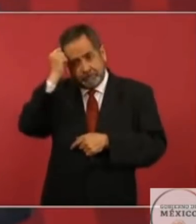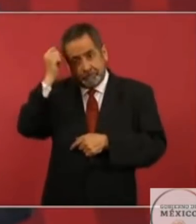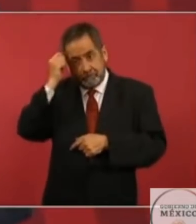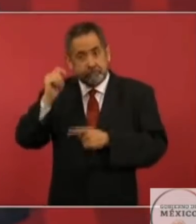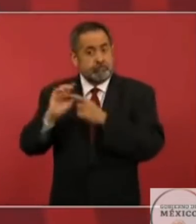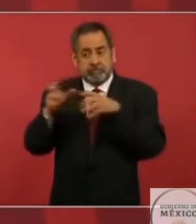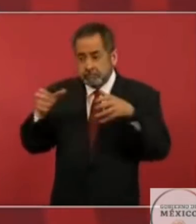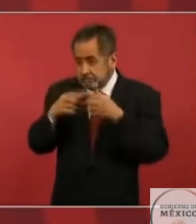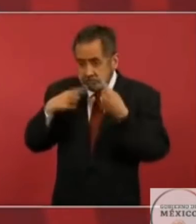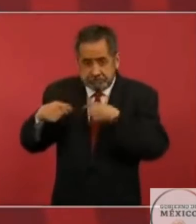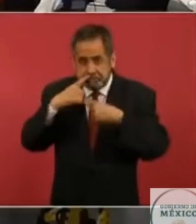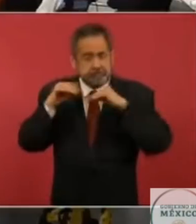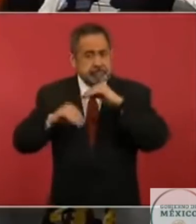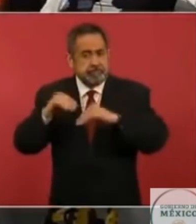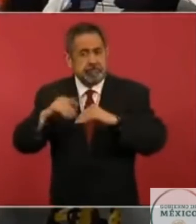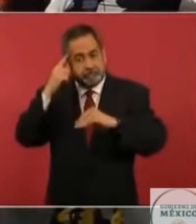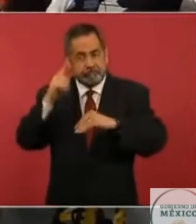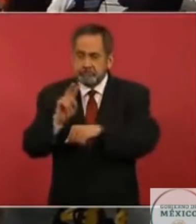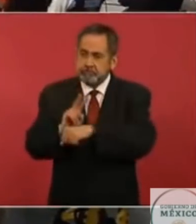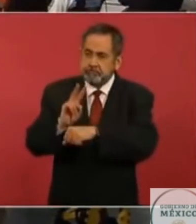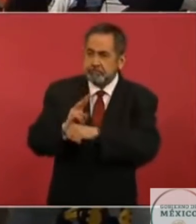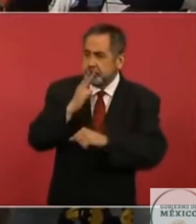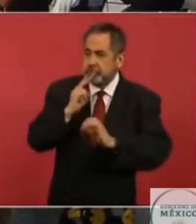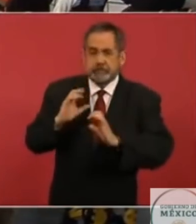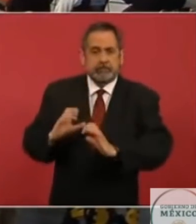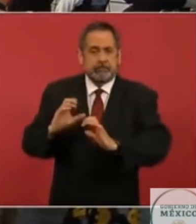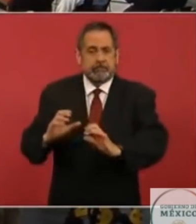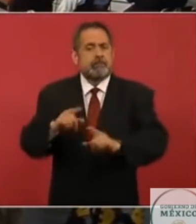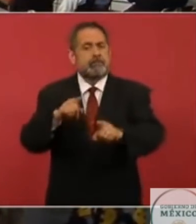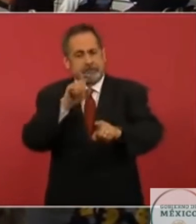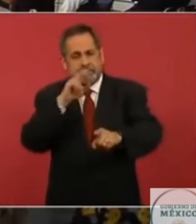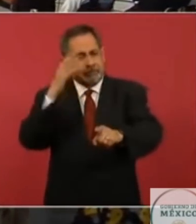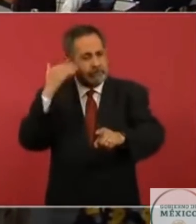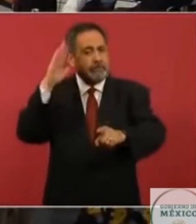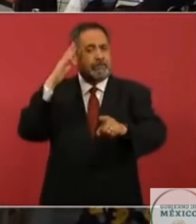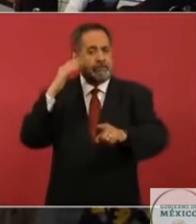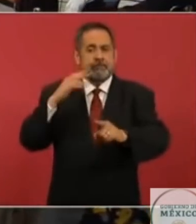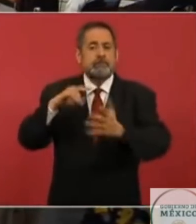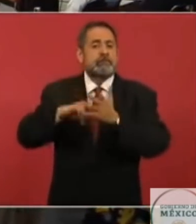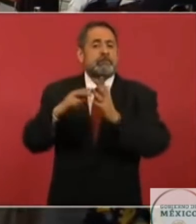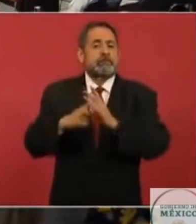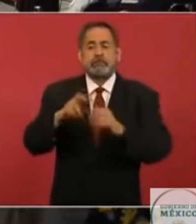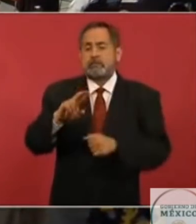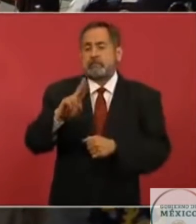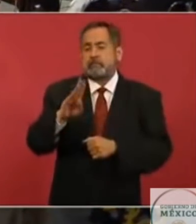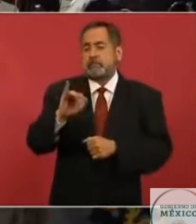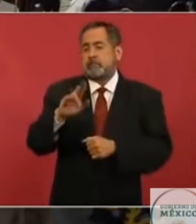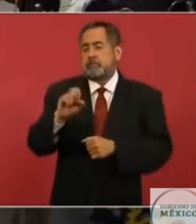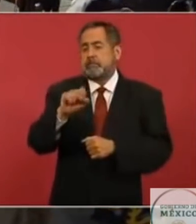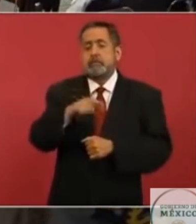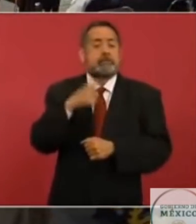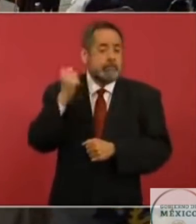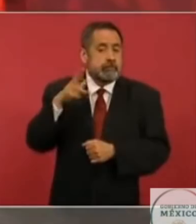Se creó precisamente cuando el ingeniero Rubirosa fue secretario de recursos hidráulicos